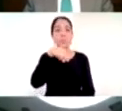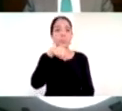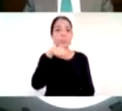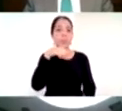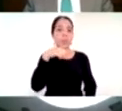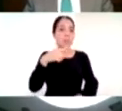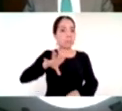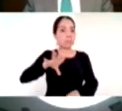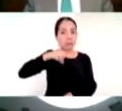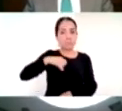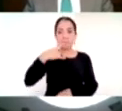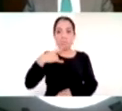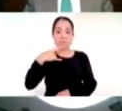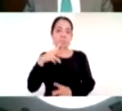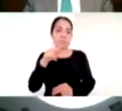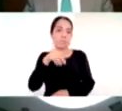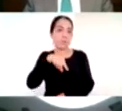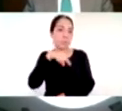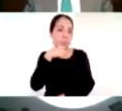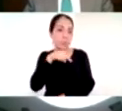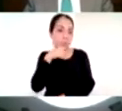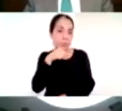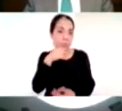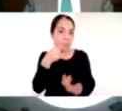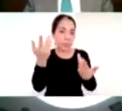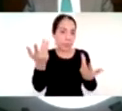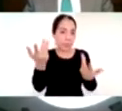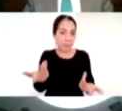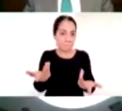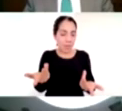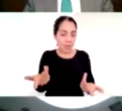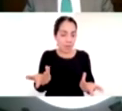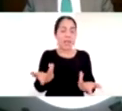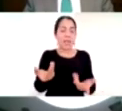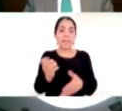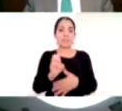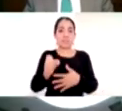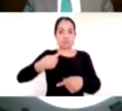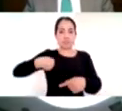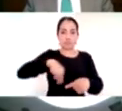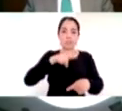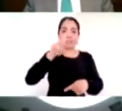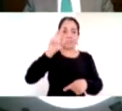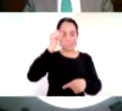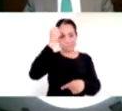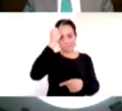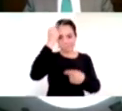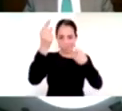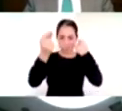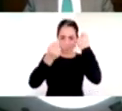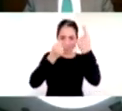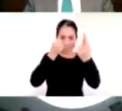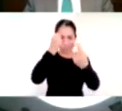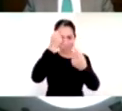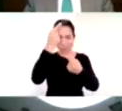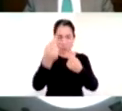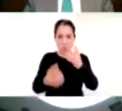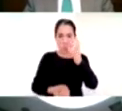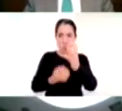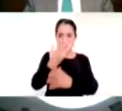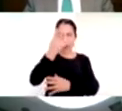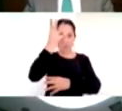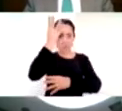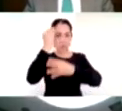toda su dimensión como es este tema del coronavirus y lo que se hizo fue construir aprendizajes clave aprendizajes clave